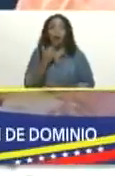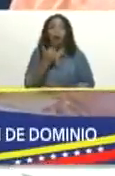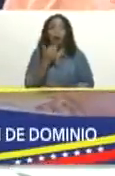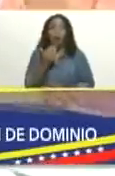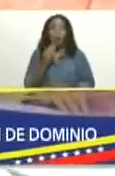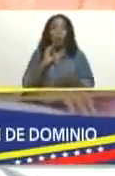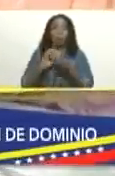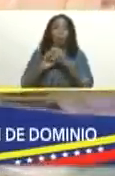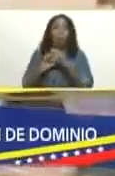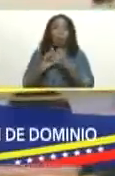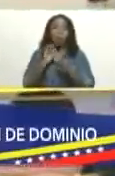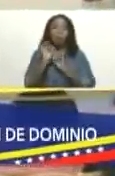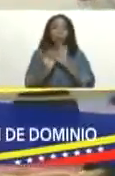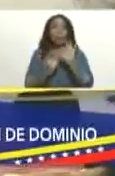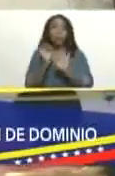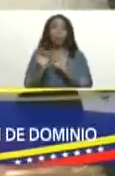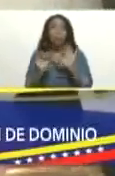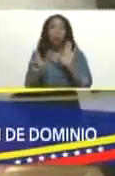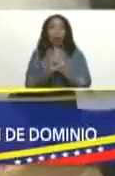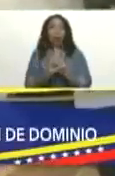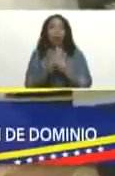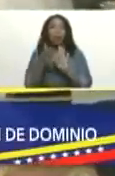conversar sobre la ley